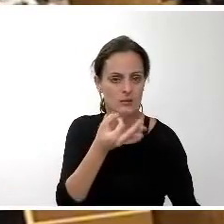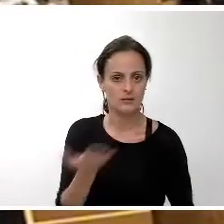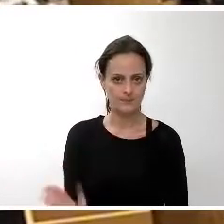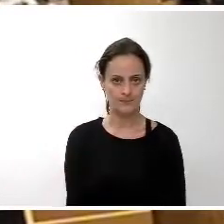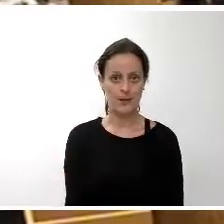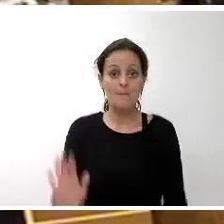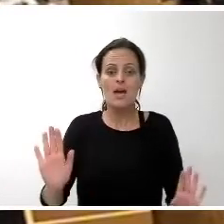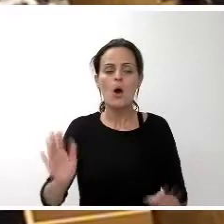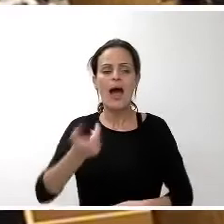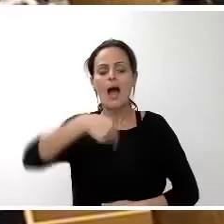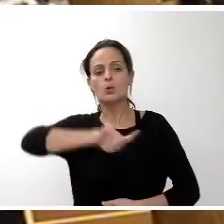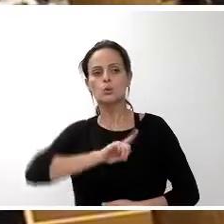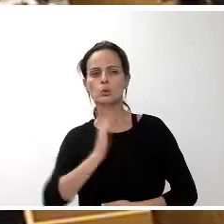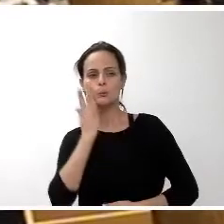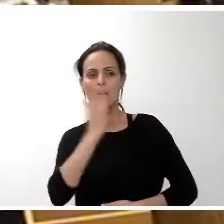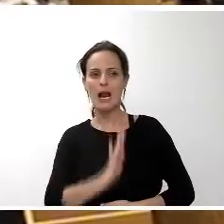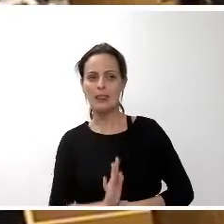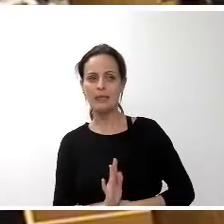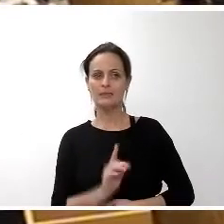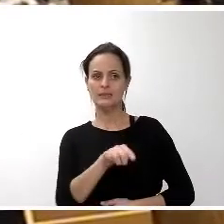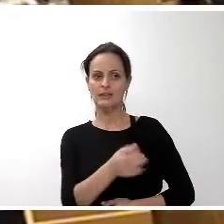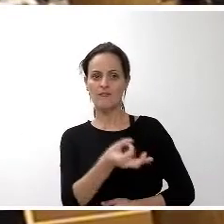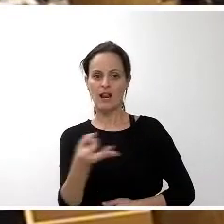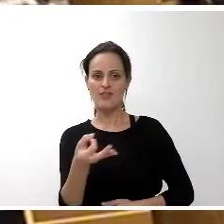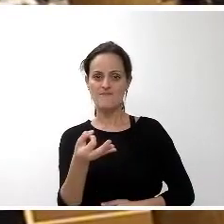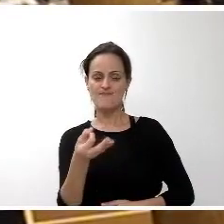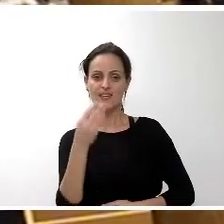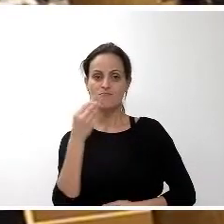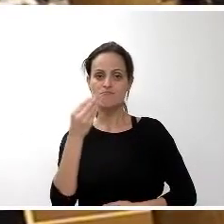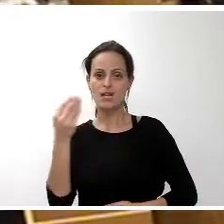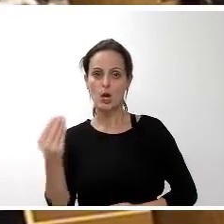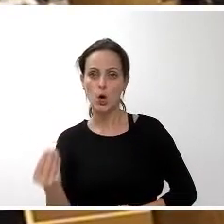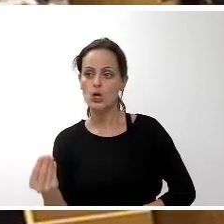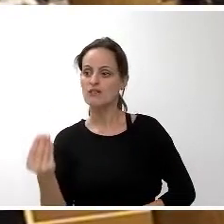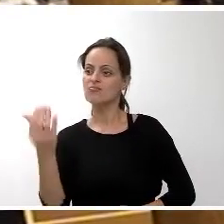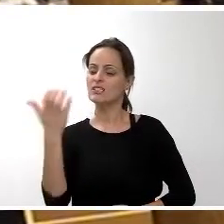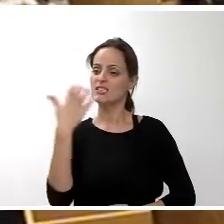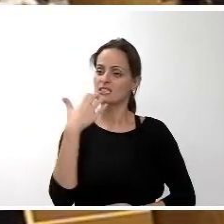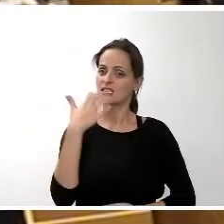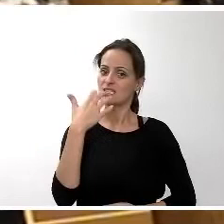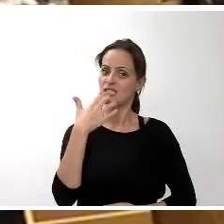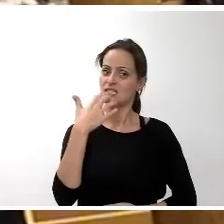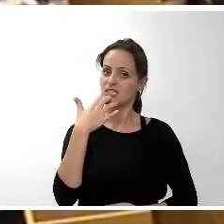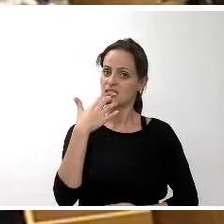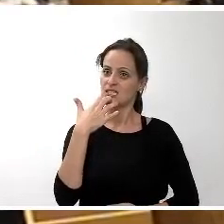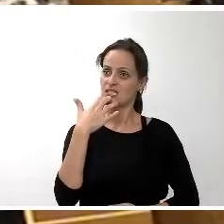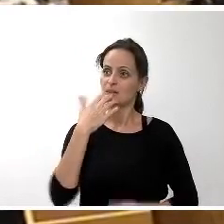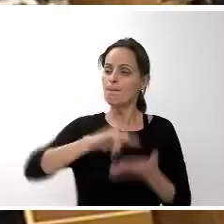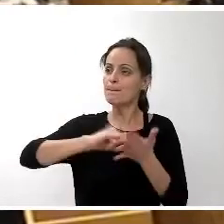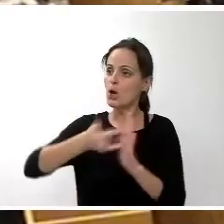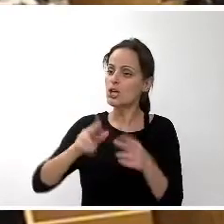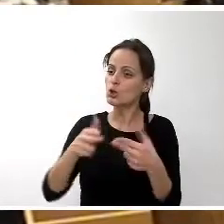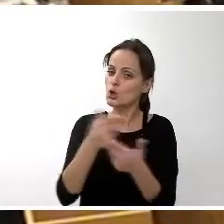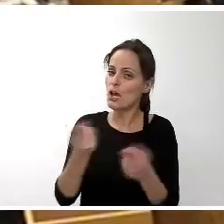a nosotros nos parece que esa excelencia sería mucho mejor ponerla al servicio de otro proyecto social